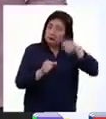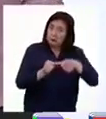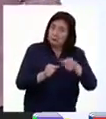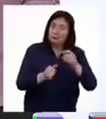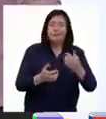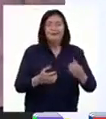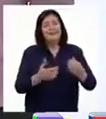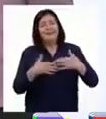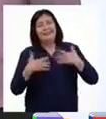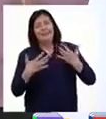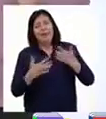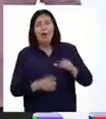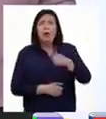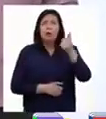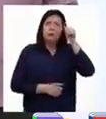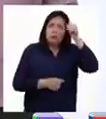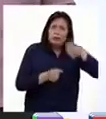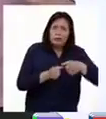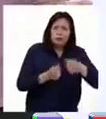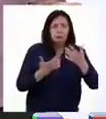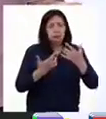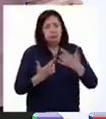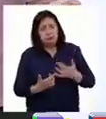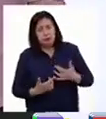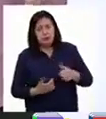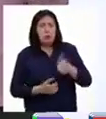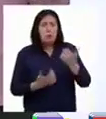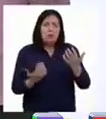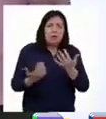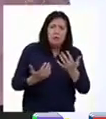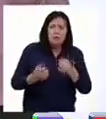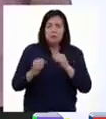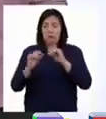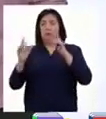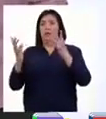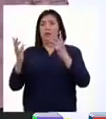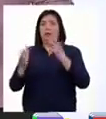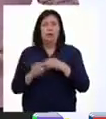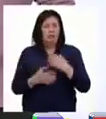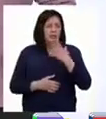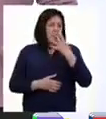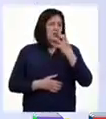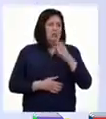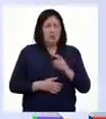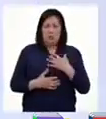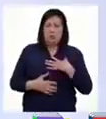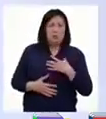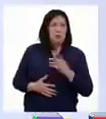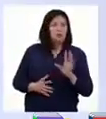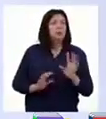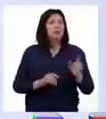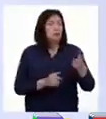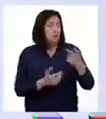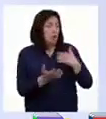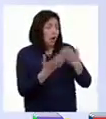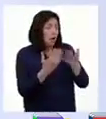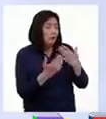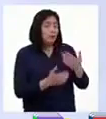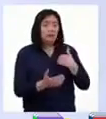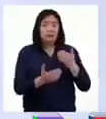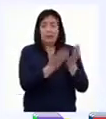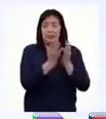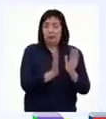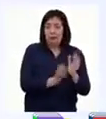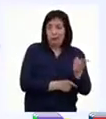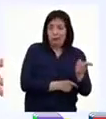generan alegrías, otros tristezas, miedos, sorpresa, enojo y desagrado. Estuve conversando con